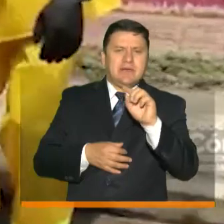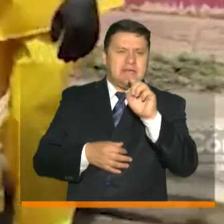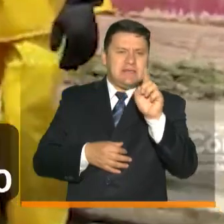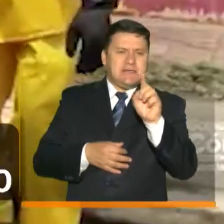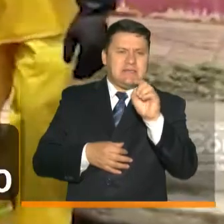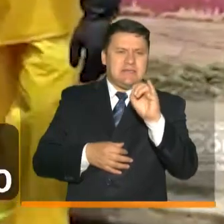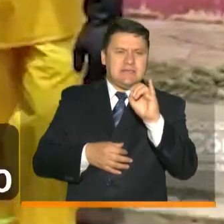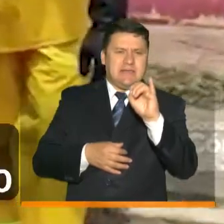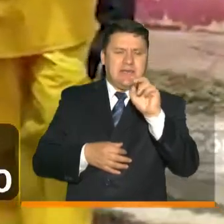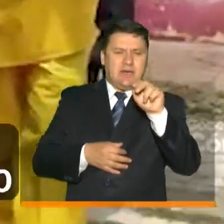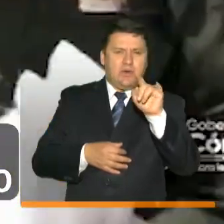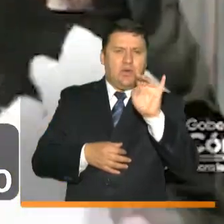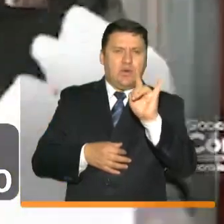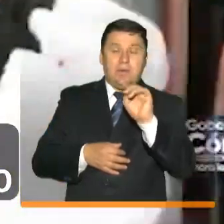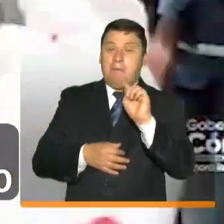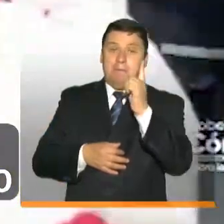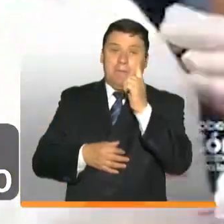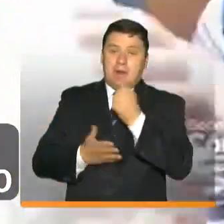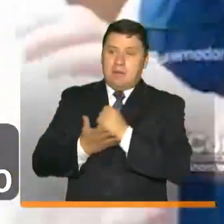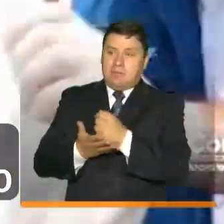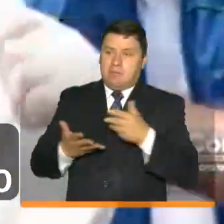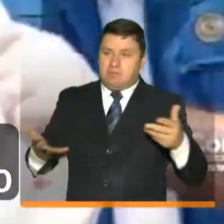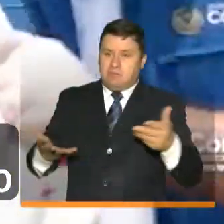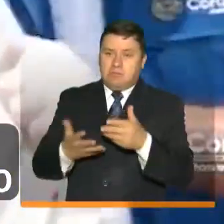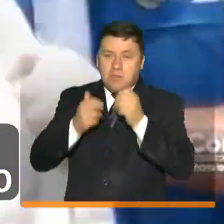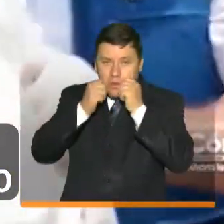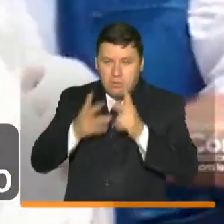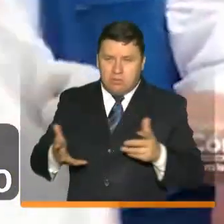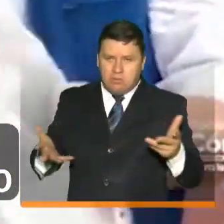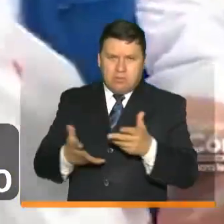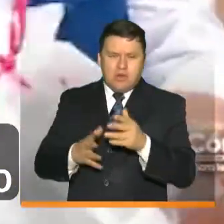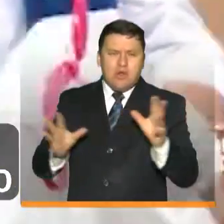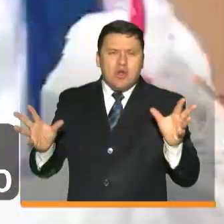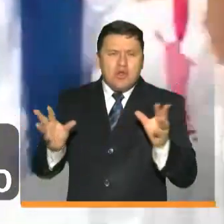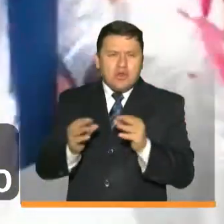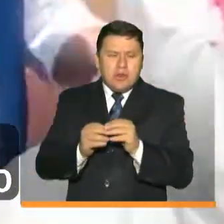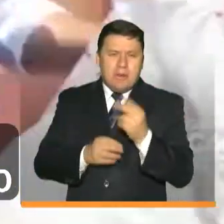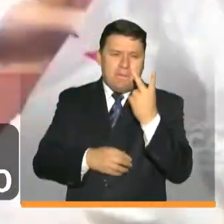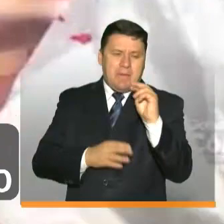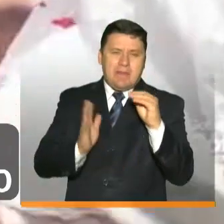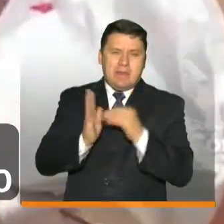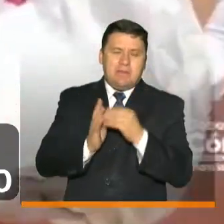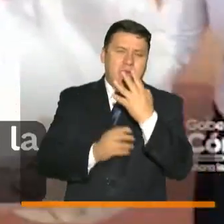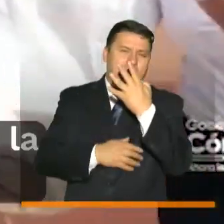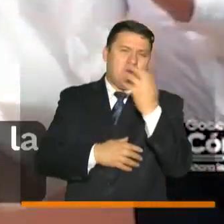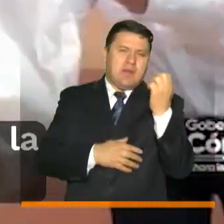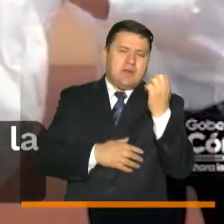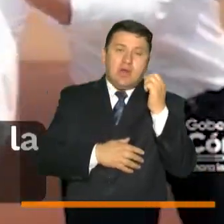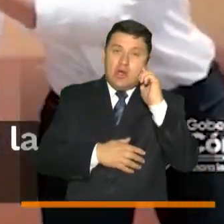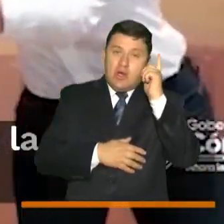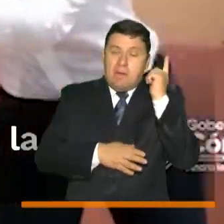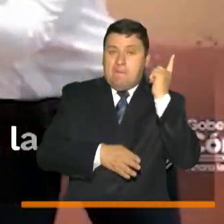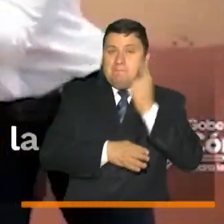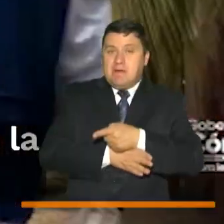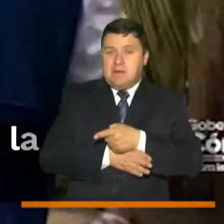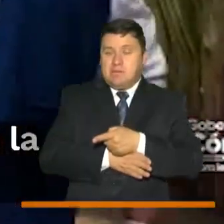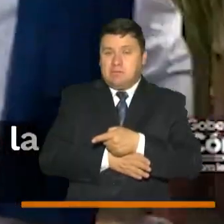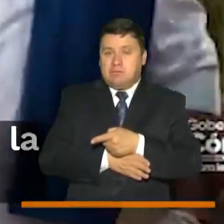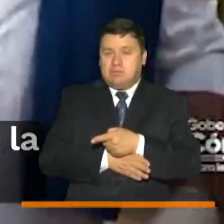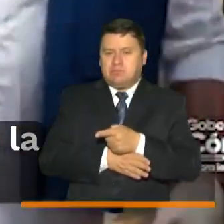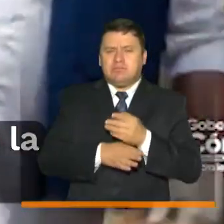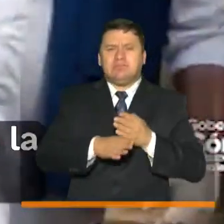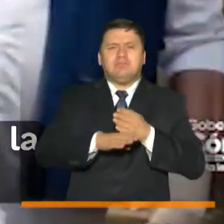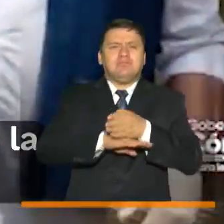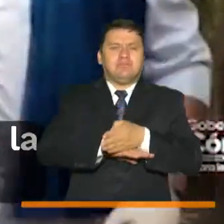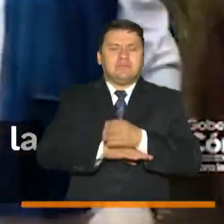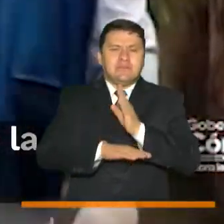entregando las primeras ayudas humanitarias del total de 20 mil 400 que el gobierno nacional a